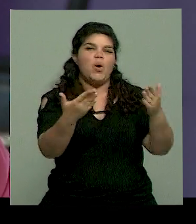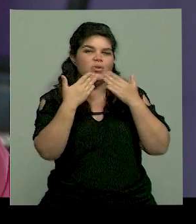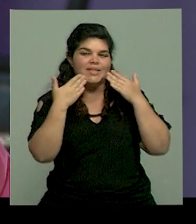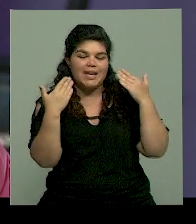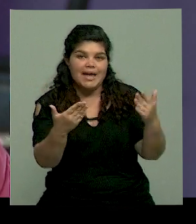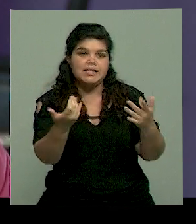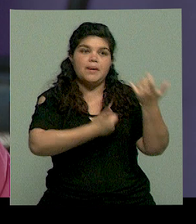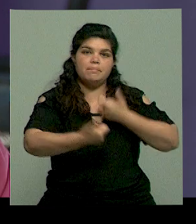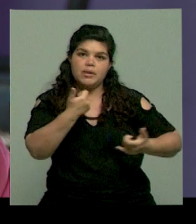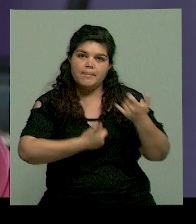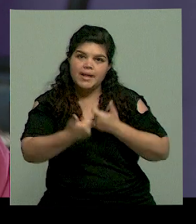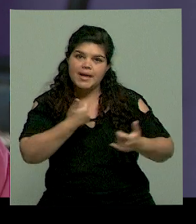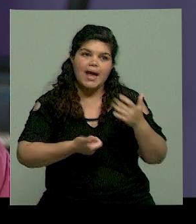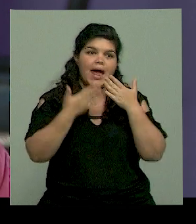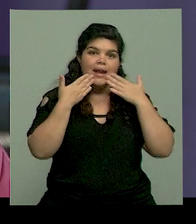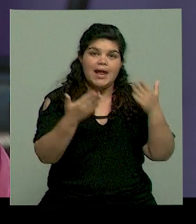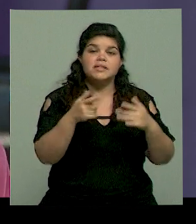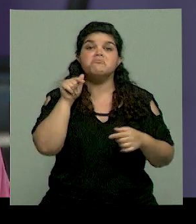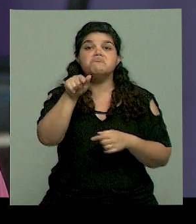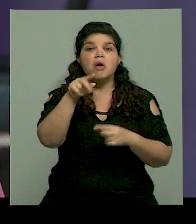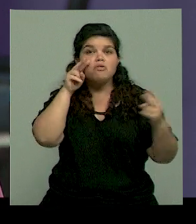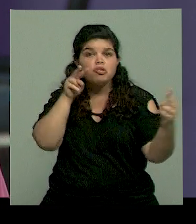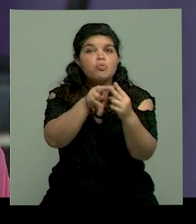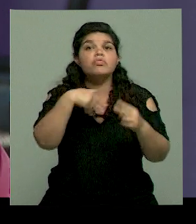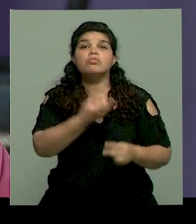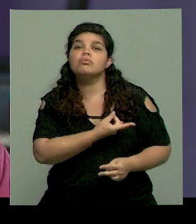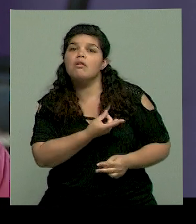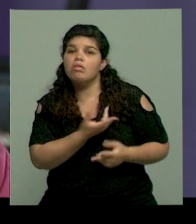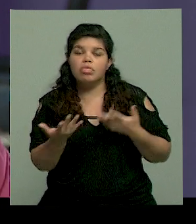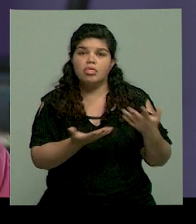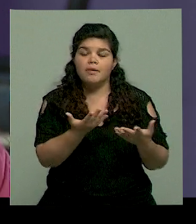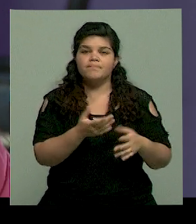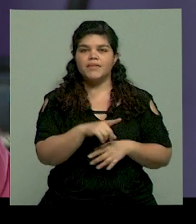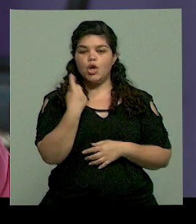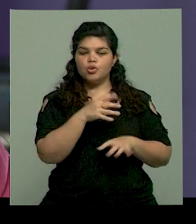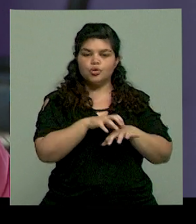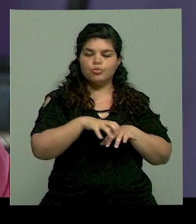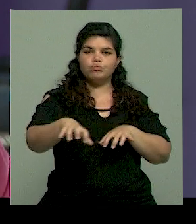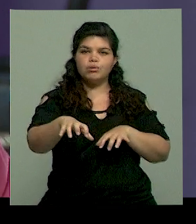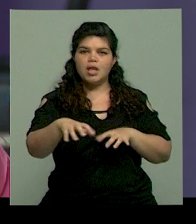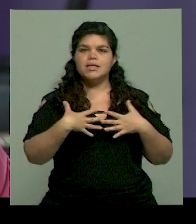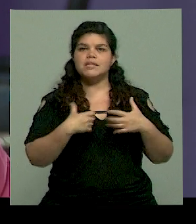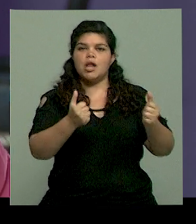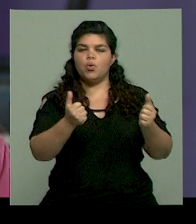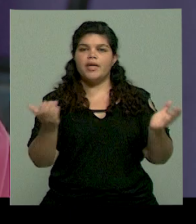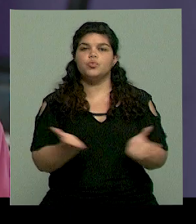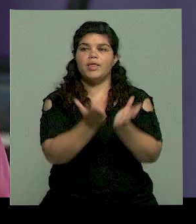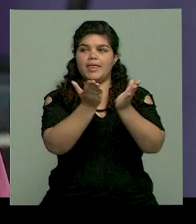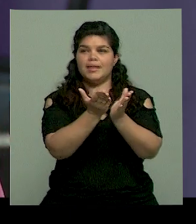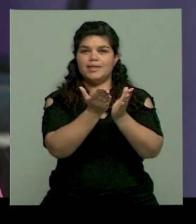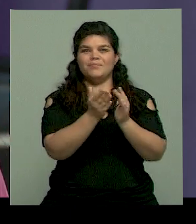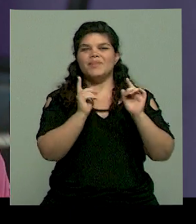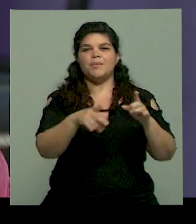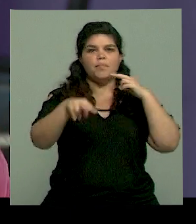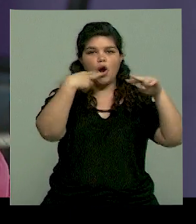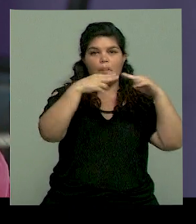explicaciones y dónde podemos encontrarte. Nosotros estamos trabajando en el área, en la dirección de salud estudiantil, que es el edificio que está